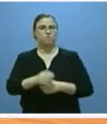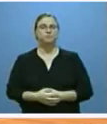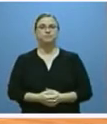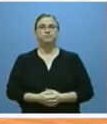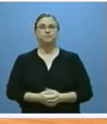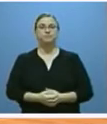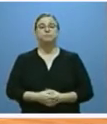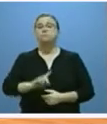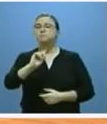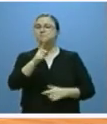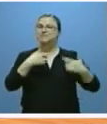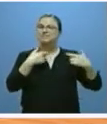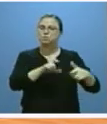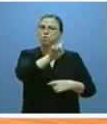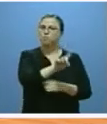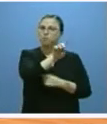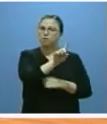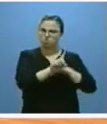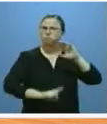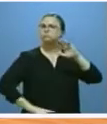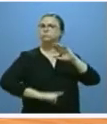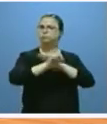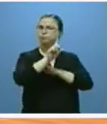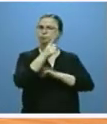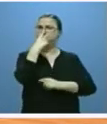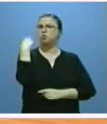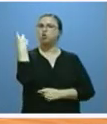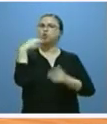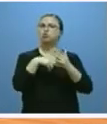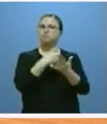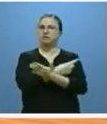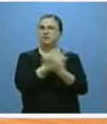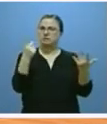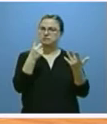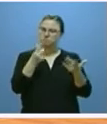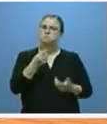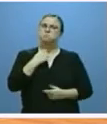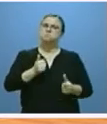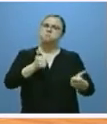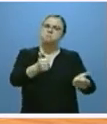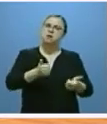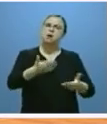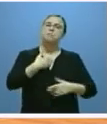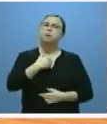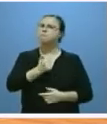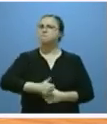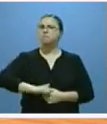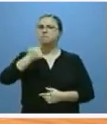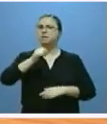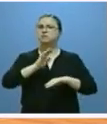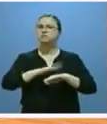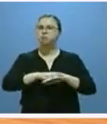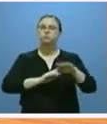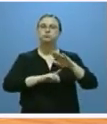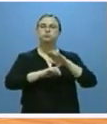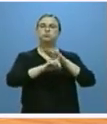El sector primario tuvo un notable crecimiento en 2016 y contribuyó como el que más, tal vez el que más a la